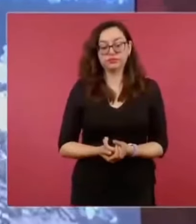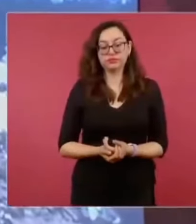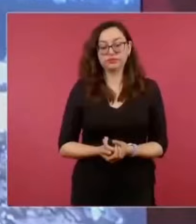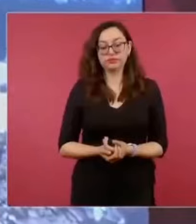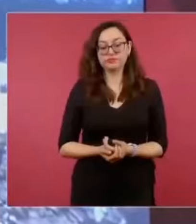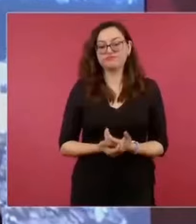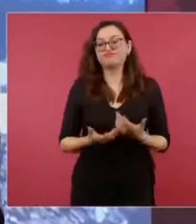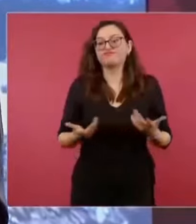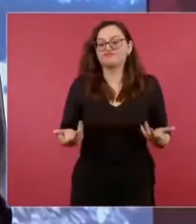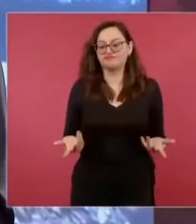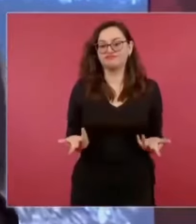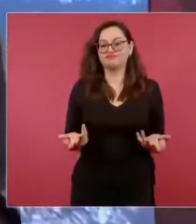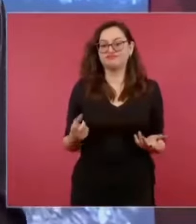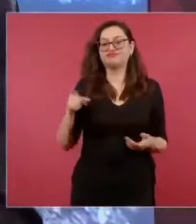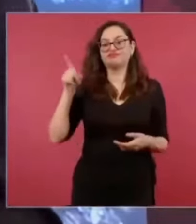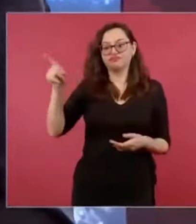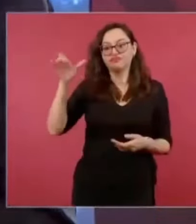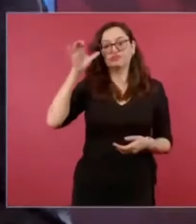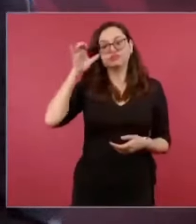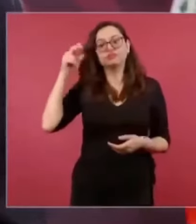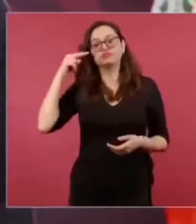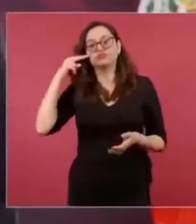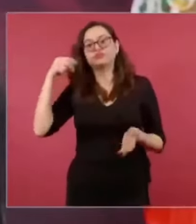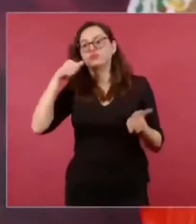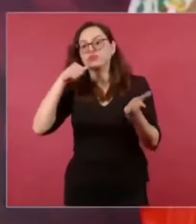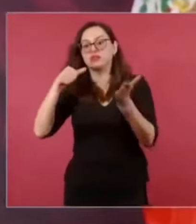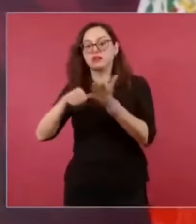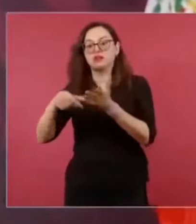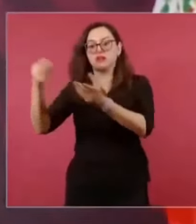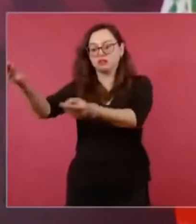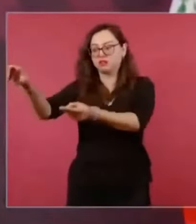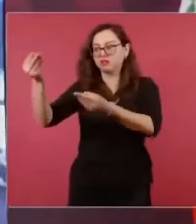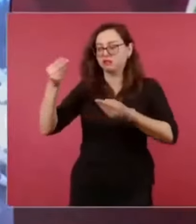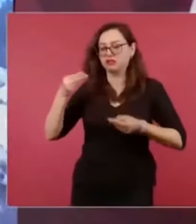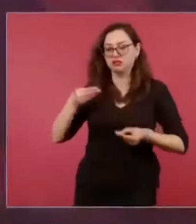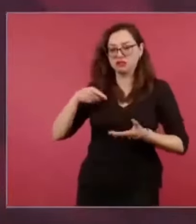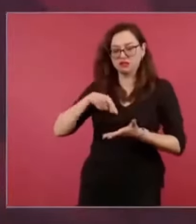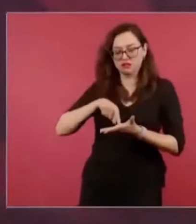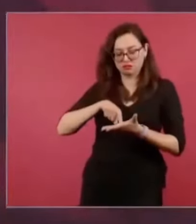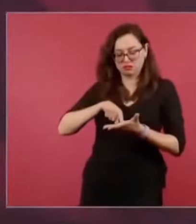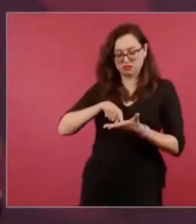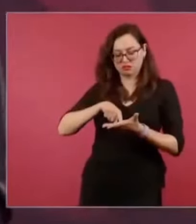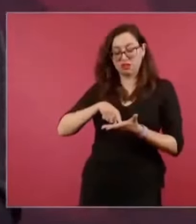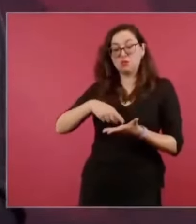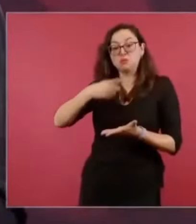Entonces, me mandó una carta diciendo que ellos nunca